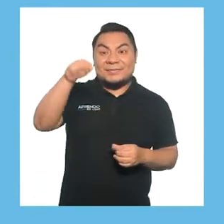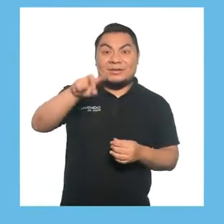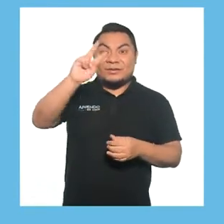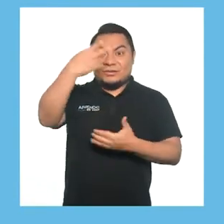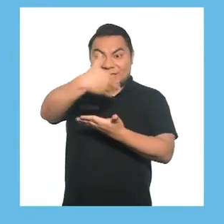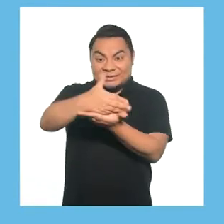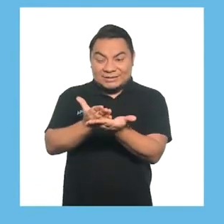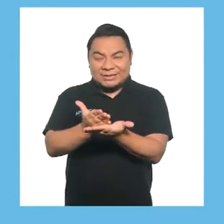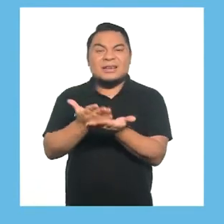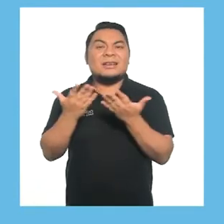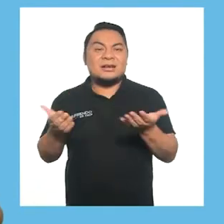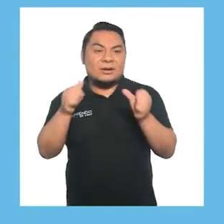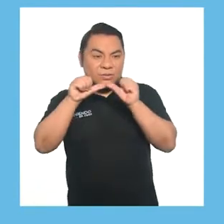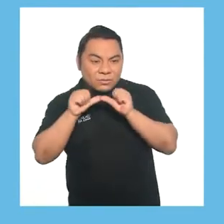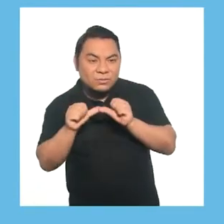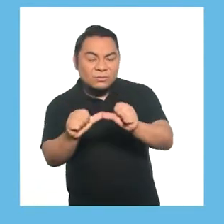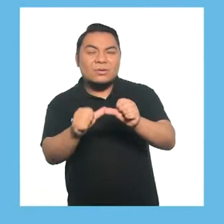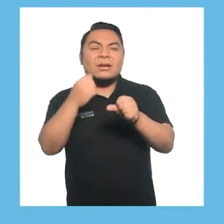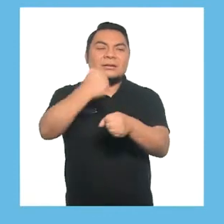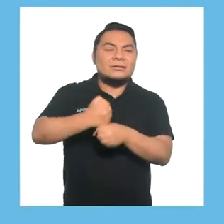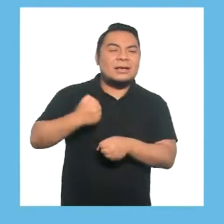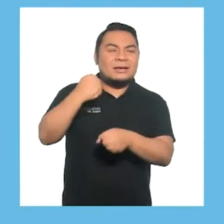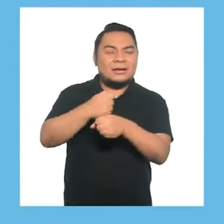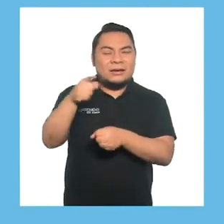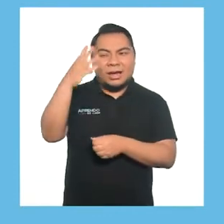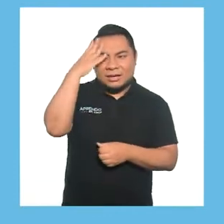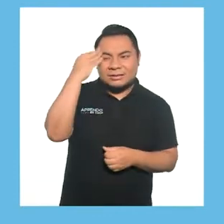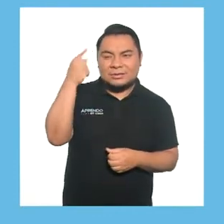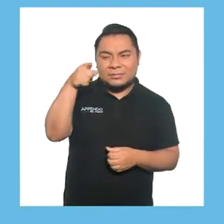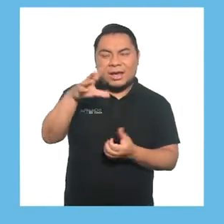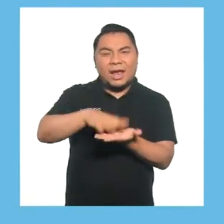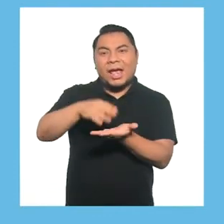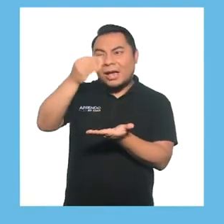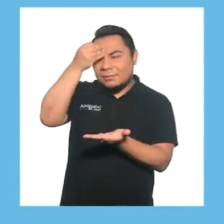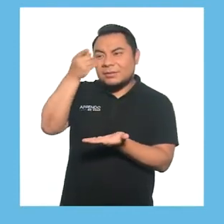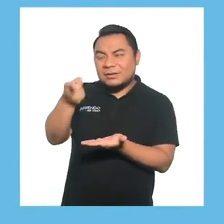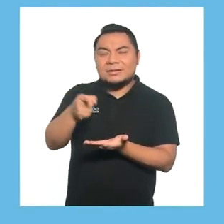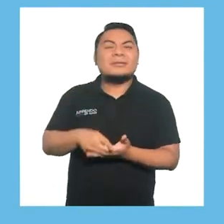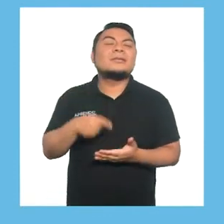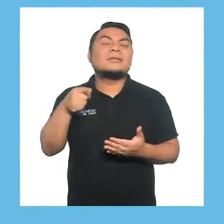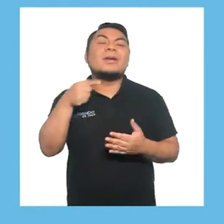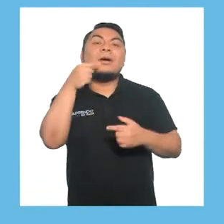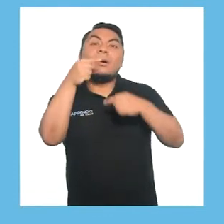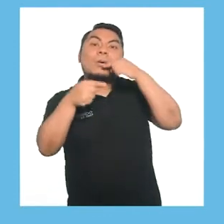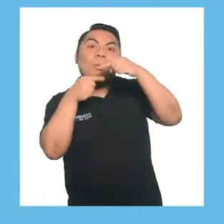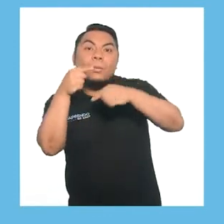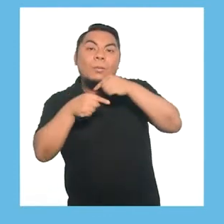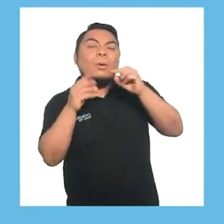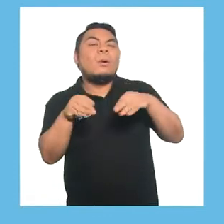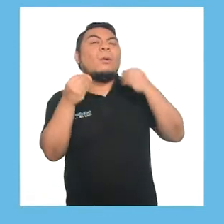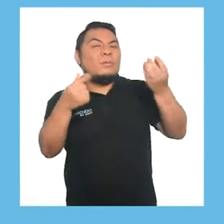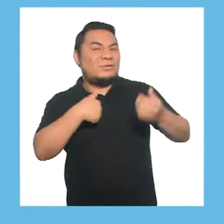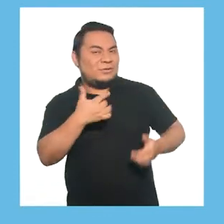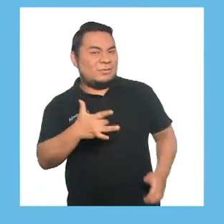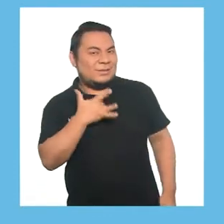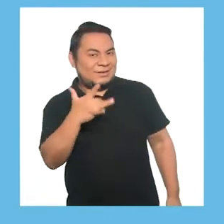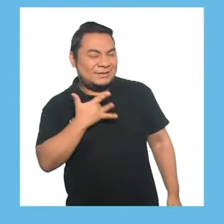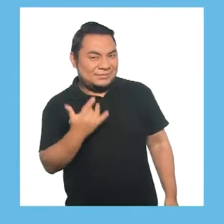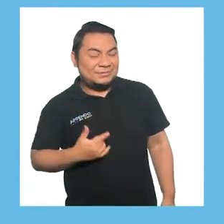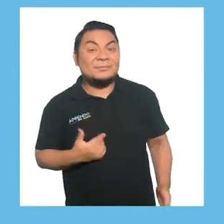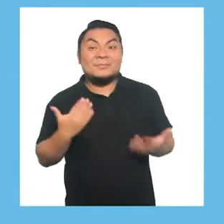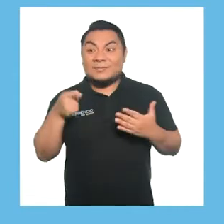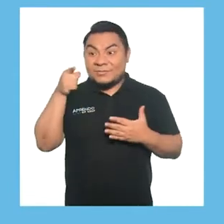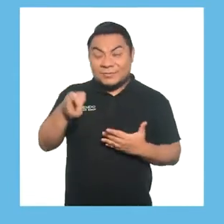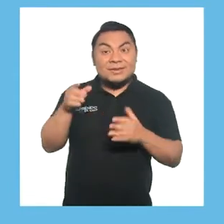En este segundo bloque continuaremos trabajando en la experiencia de aprendizaje de Cuento Cómo me siento